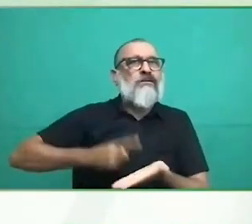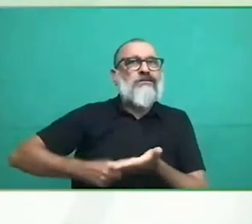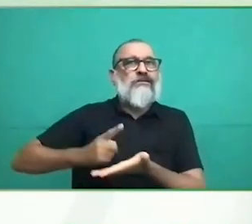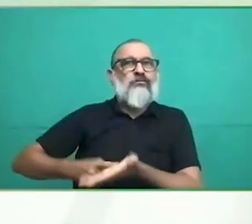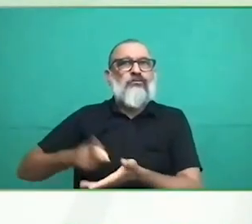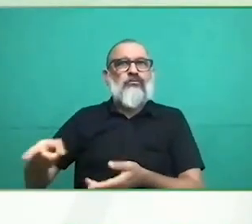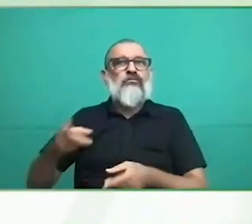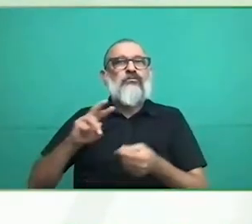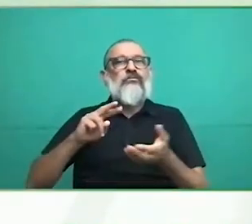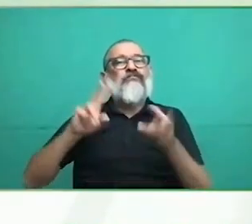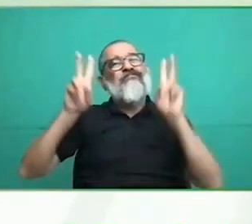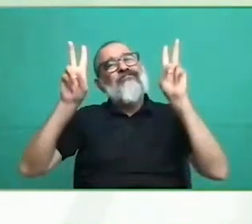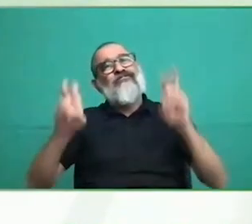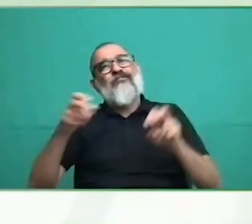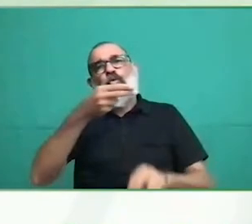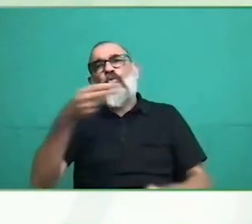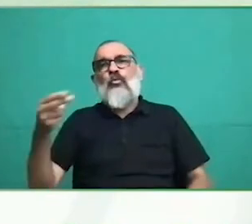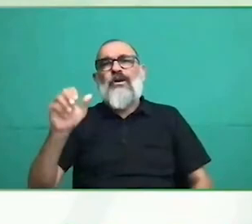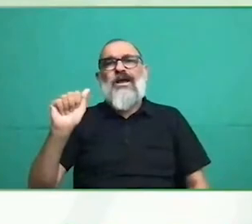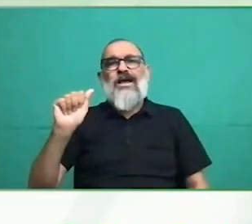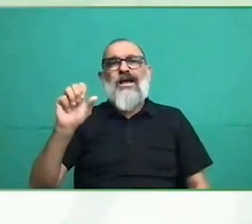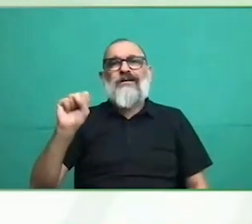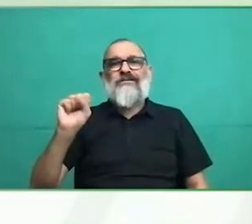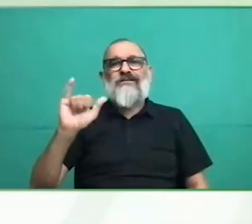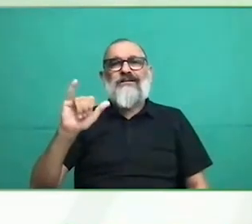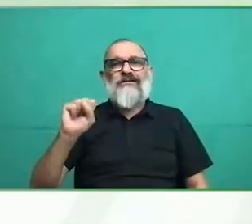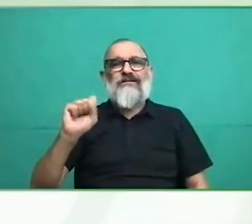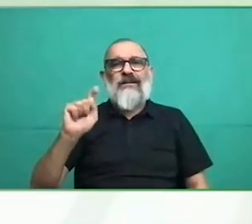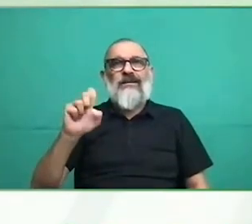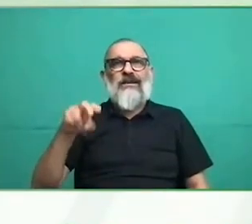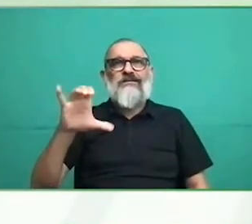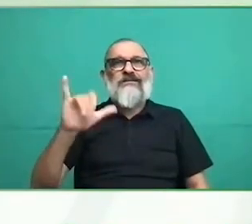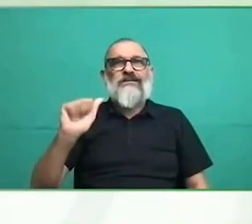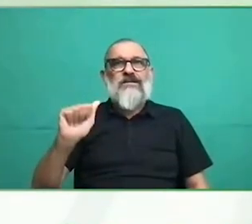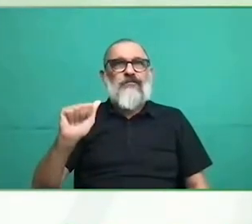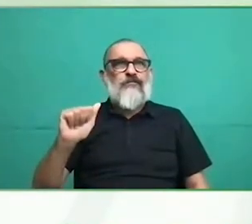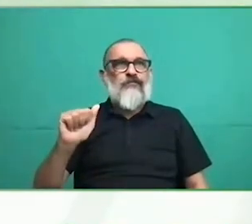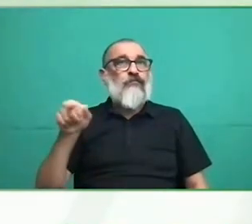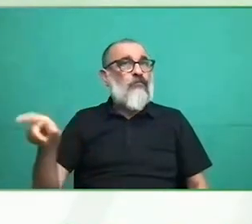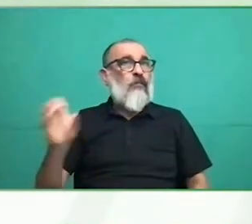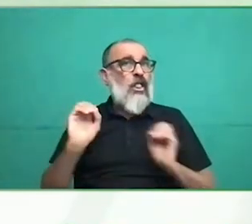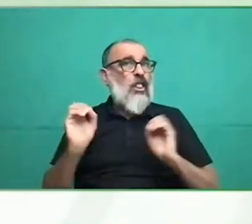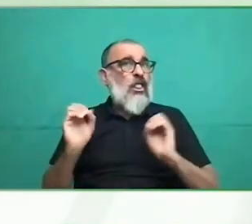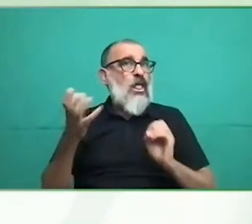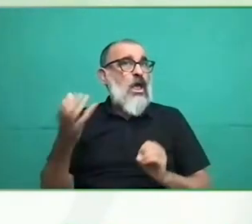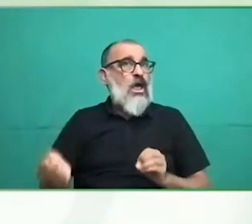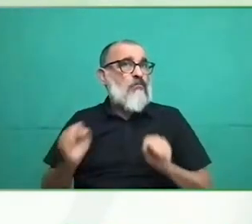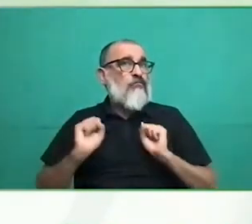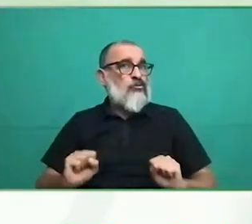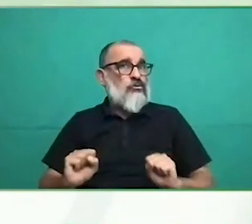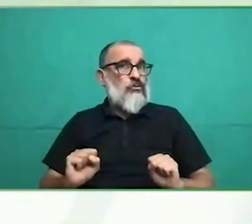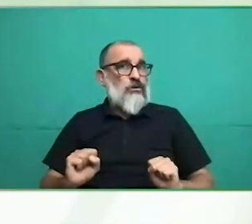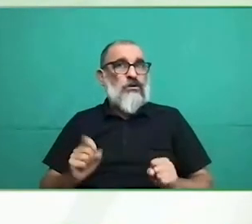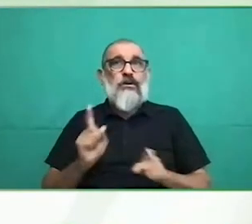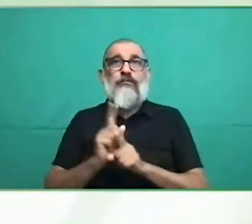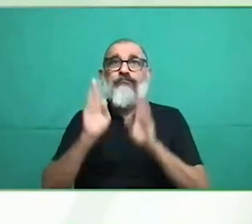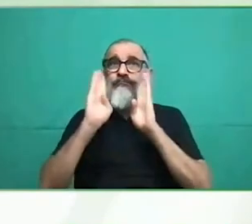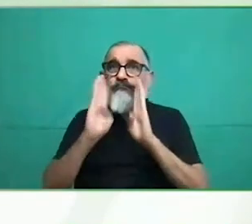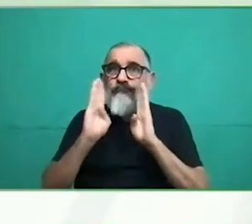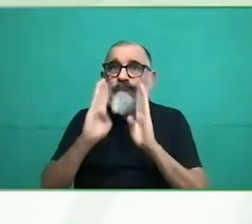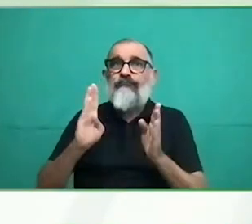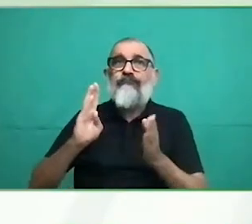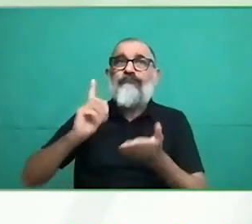bien hacemos este trabajo, menos trabajo tenemos. Y como no nos gusta trabajar de más, lo que intentamos es que todo el mundo pueda